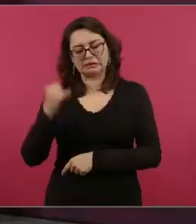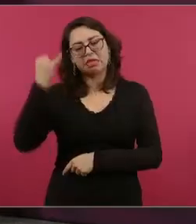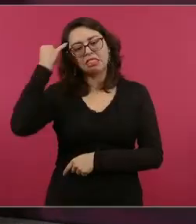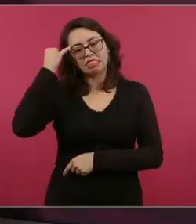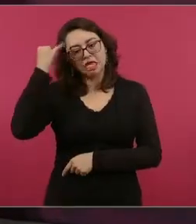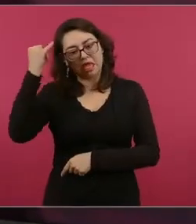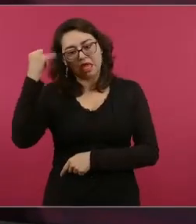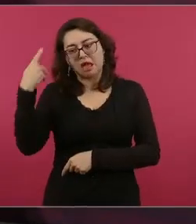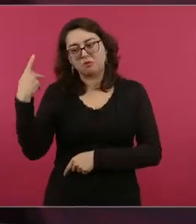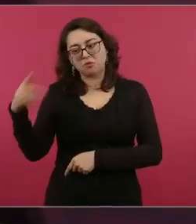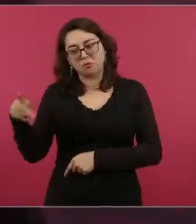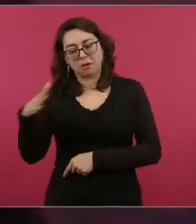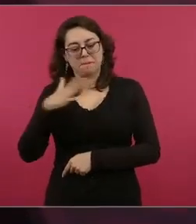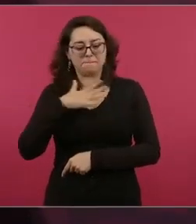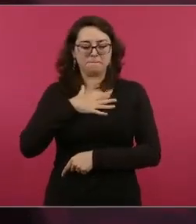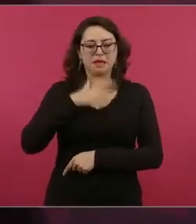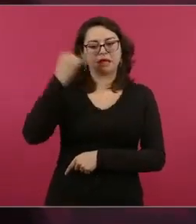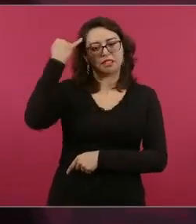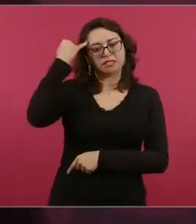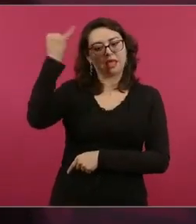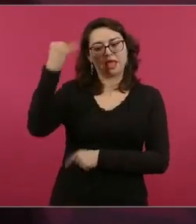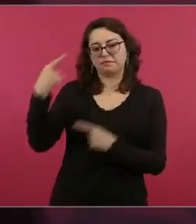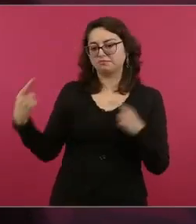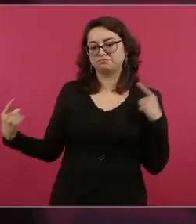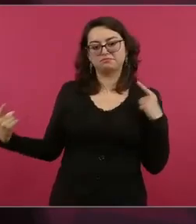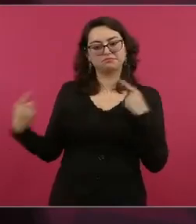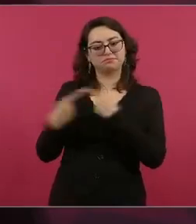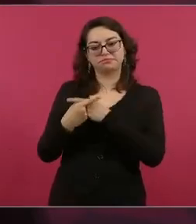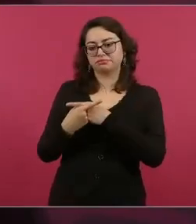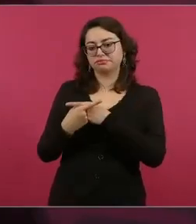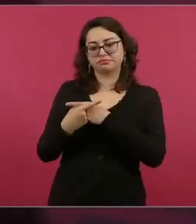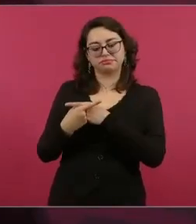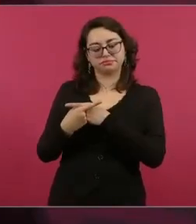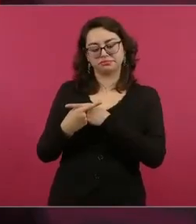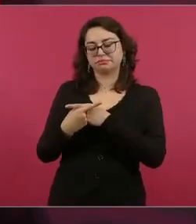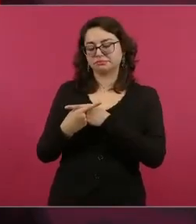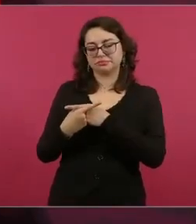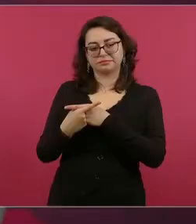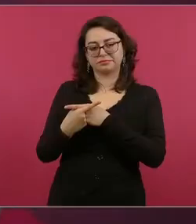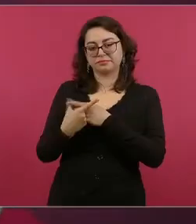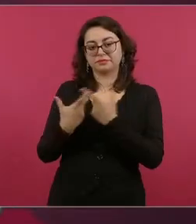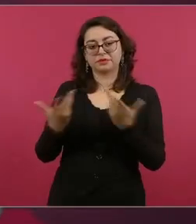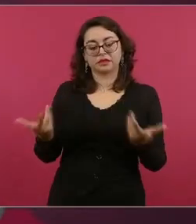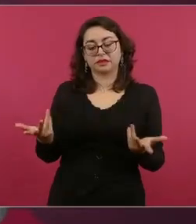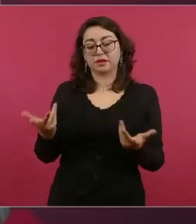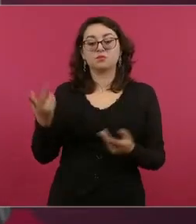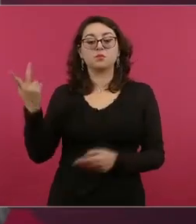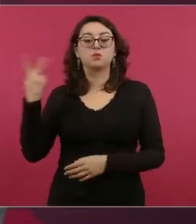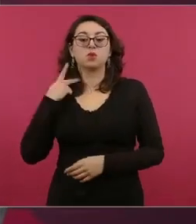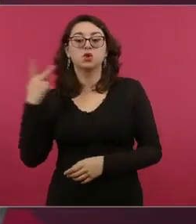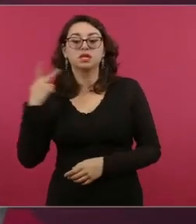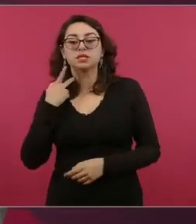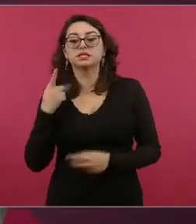político, en lo ideológico,